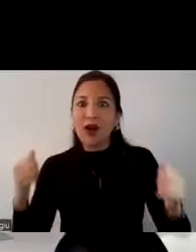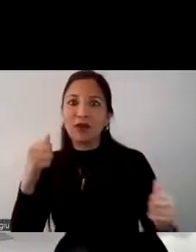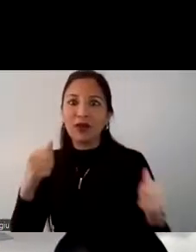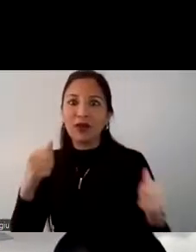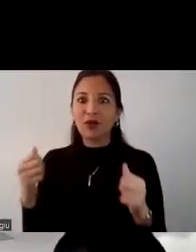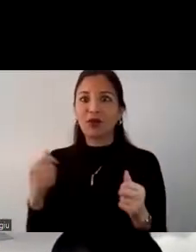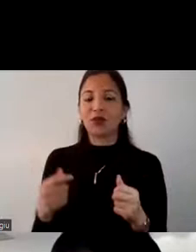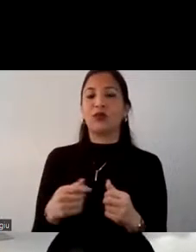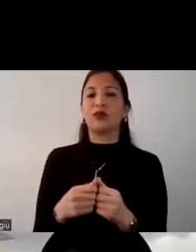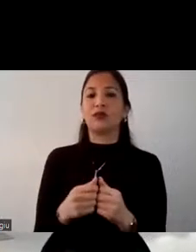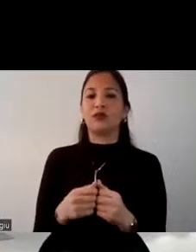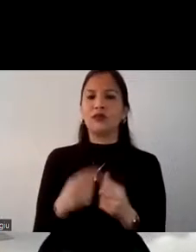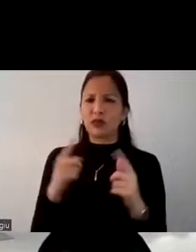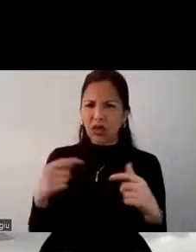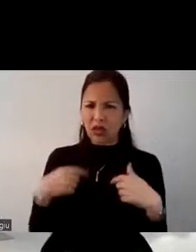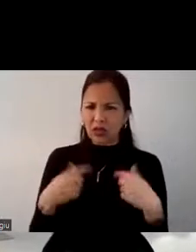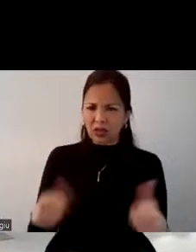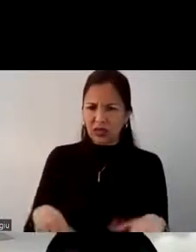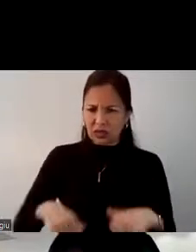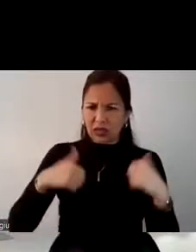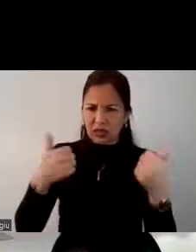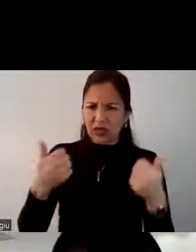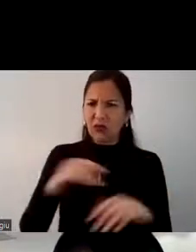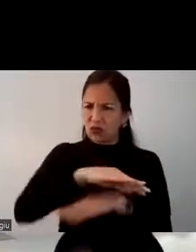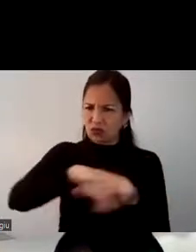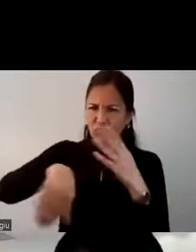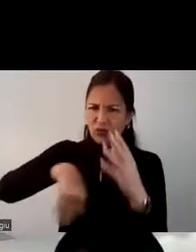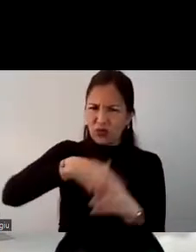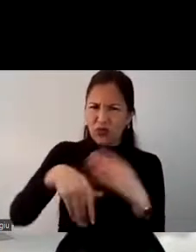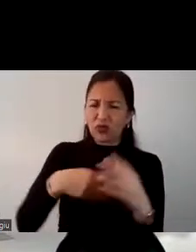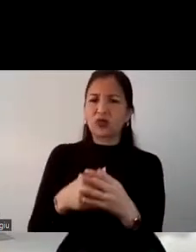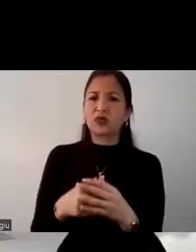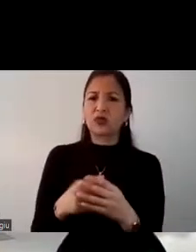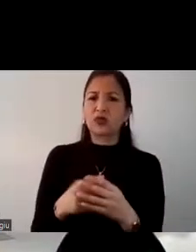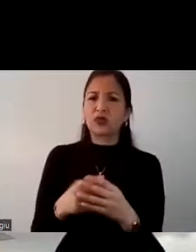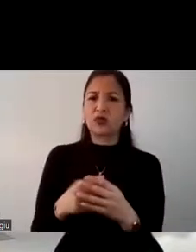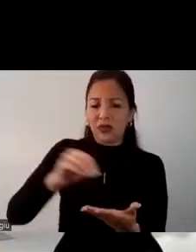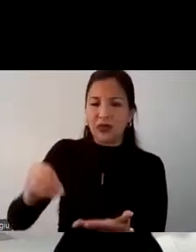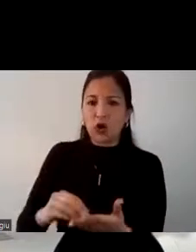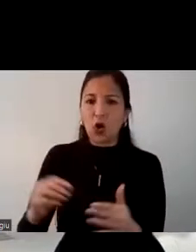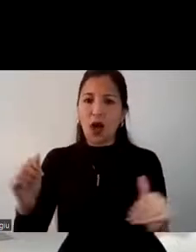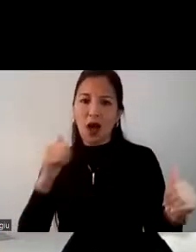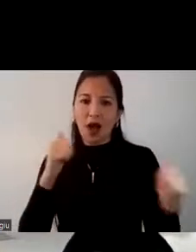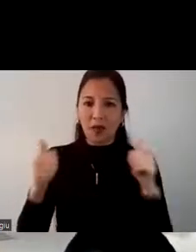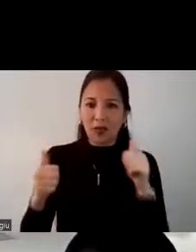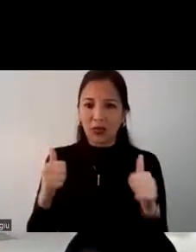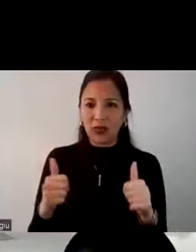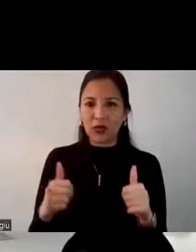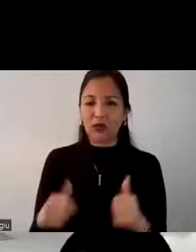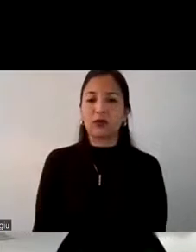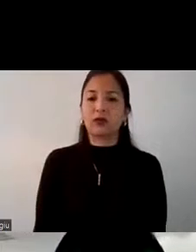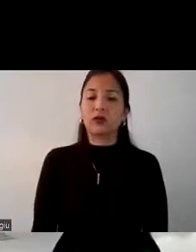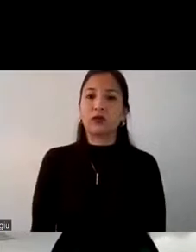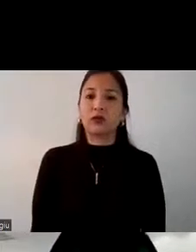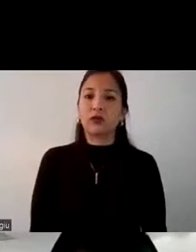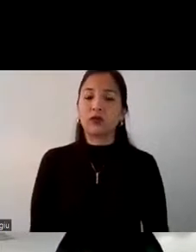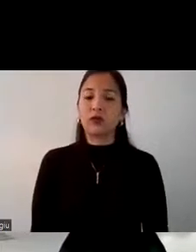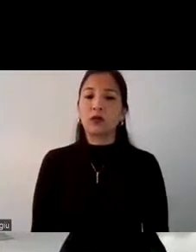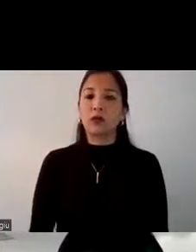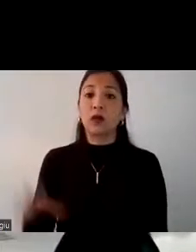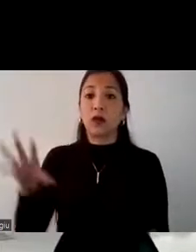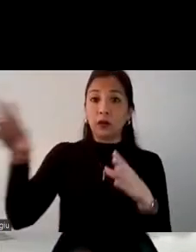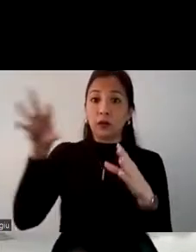con los recursos, contamos con todo para poder también ser el destino de aventura. Y esto también lo podemos terminar